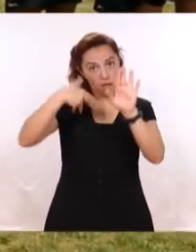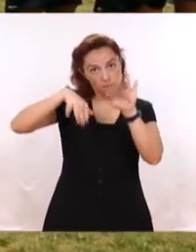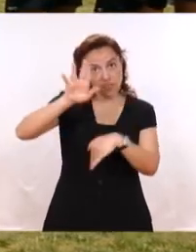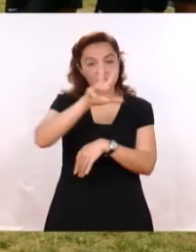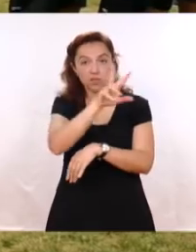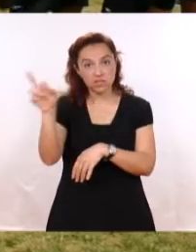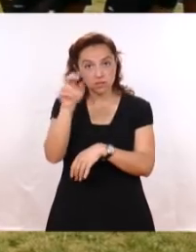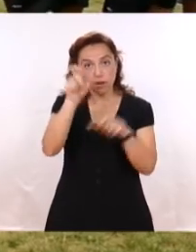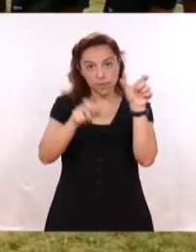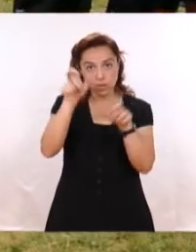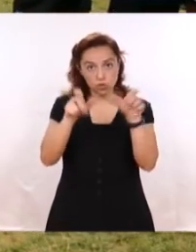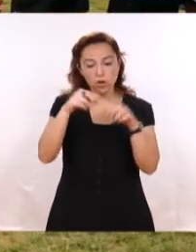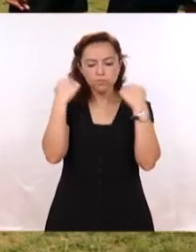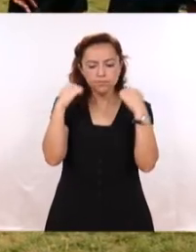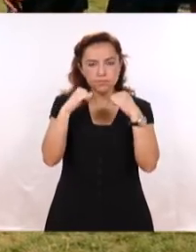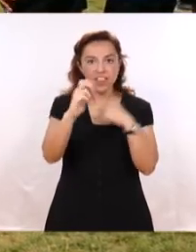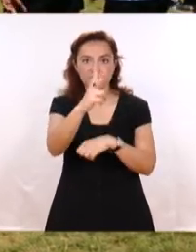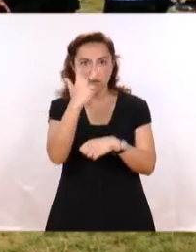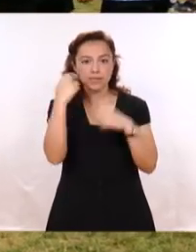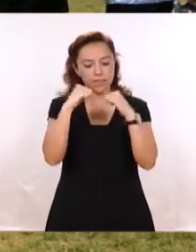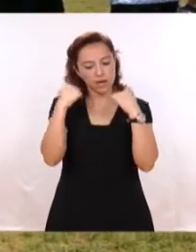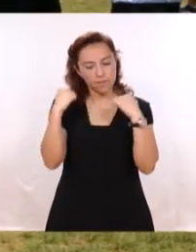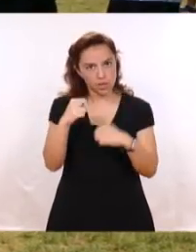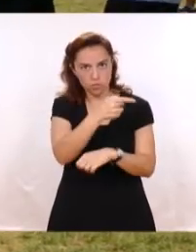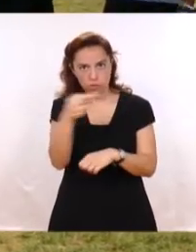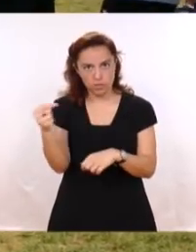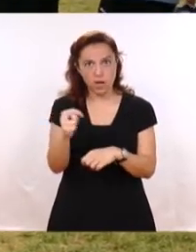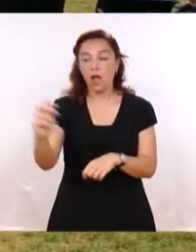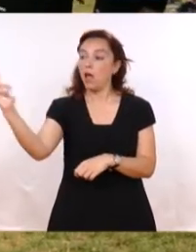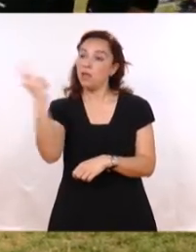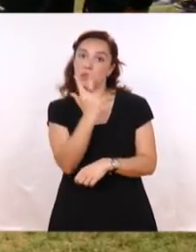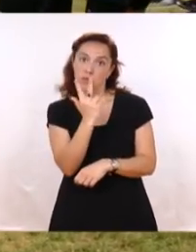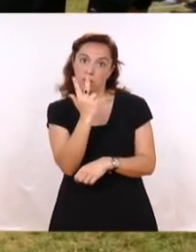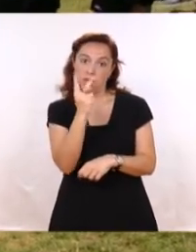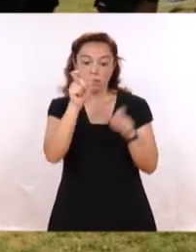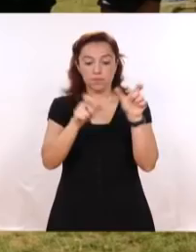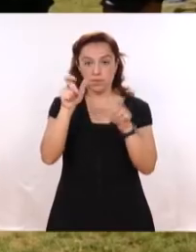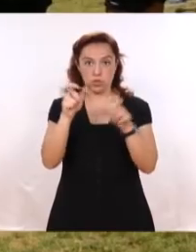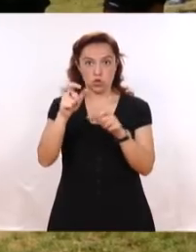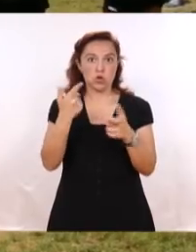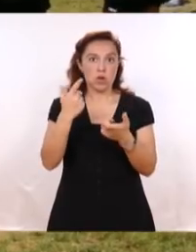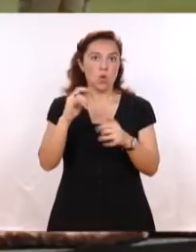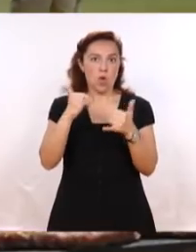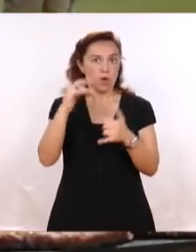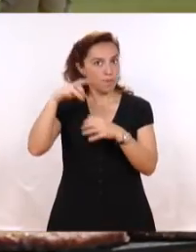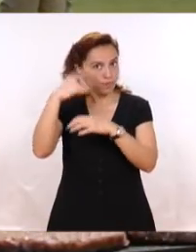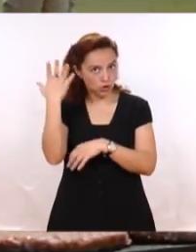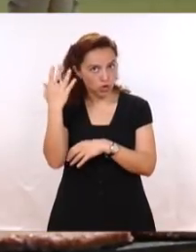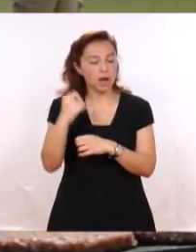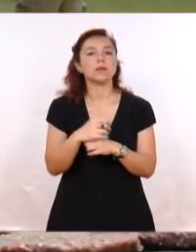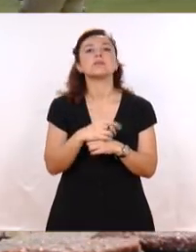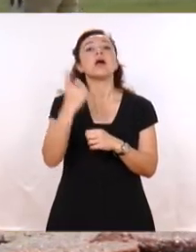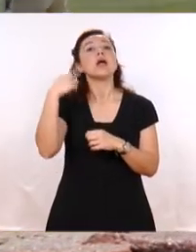Realizan tres entrenamientos Bajo la supervisión de jugadores de la selección uruguaya de rugby Y referentes del rugby uruguayo En esta